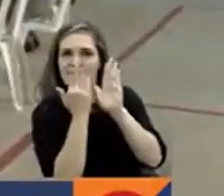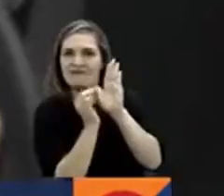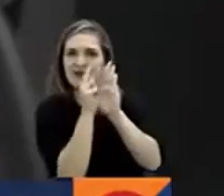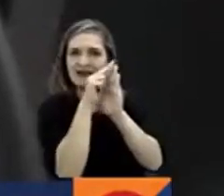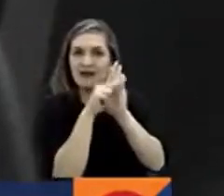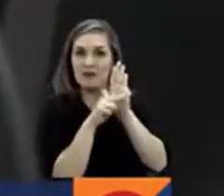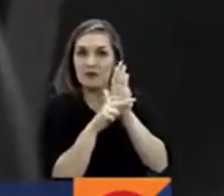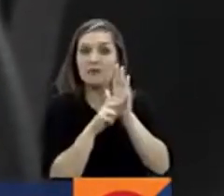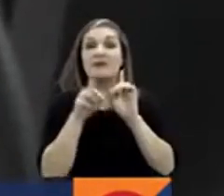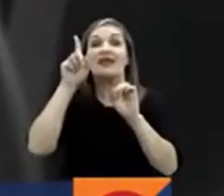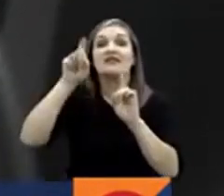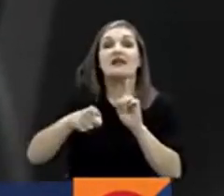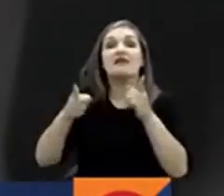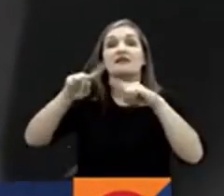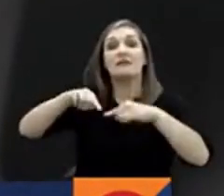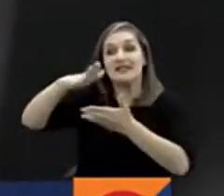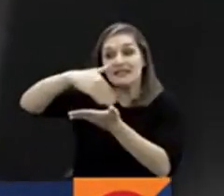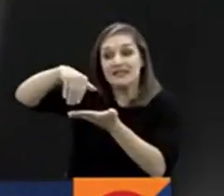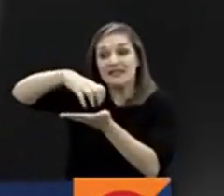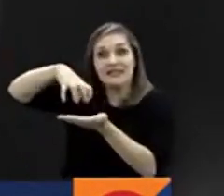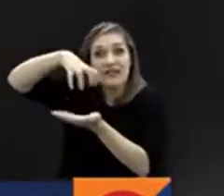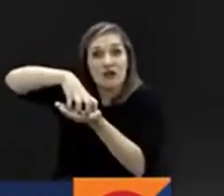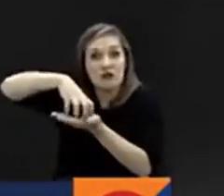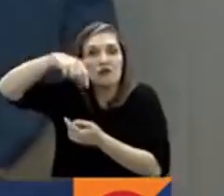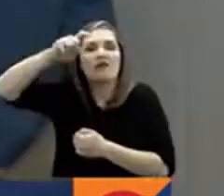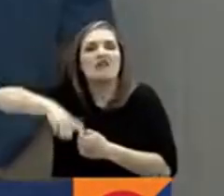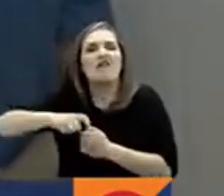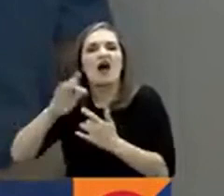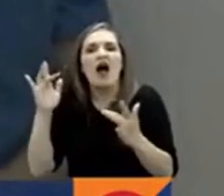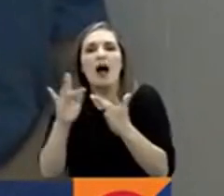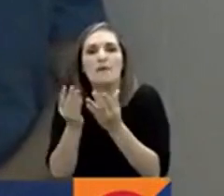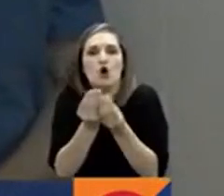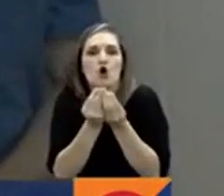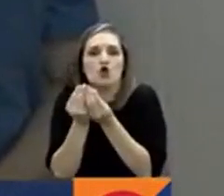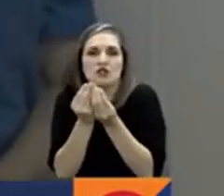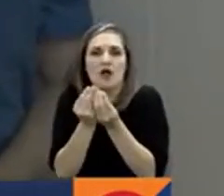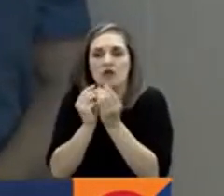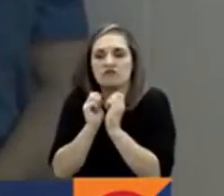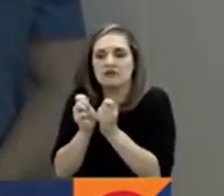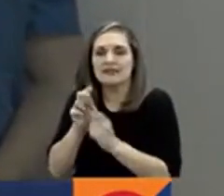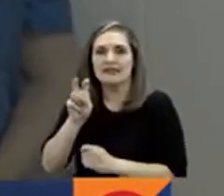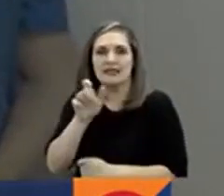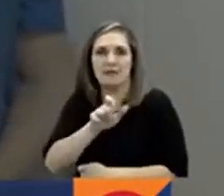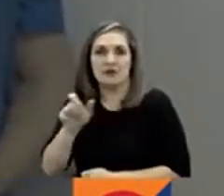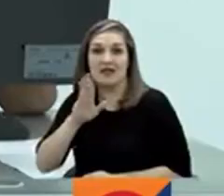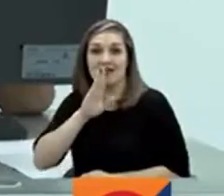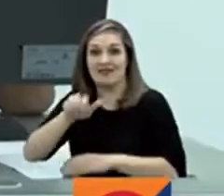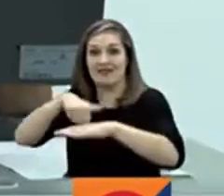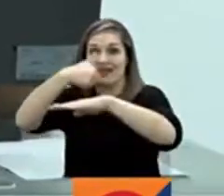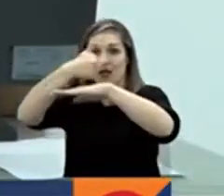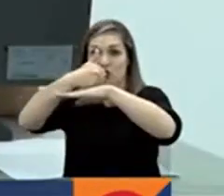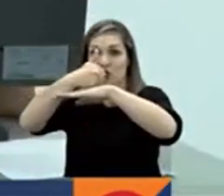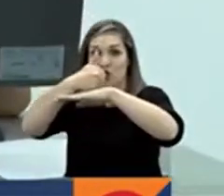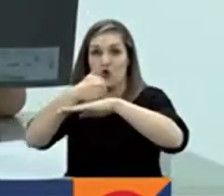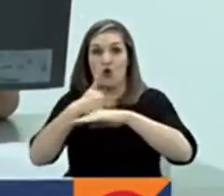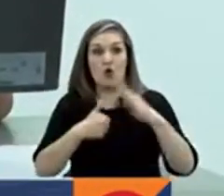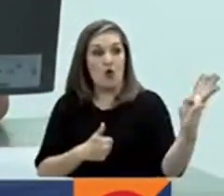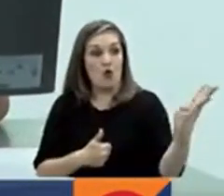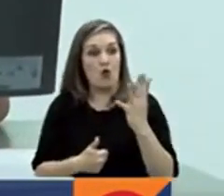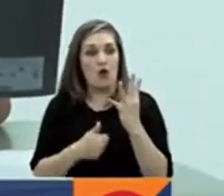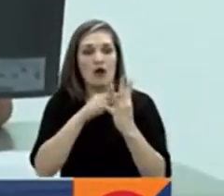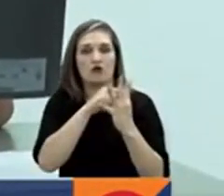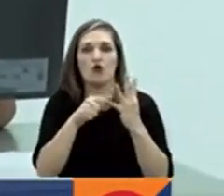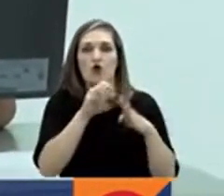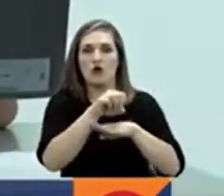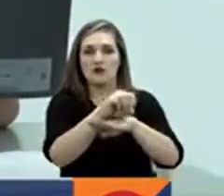con un consejo de participación y seguimiento de la operación conformado por siete personas, el director, cuatro designados por las organizaciones sociales